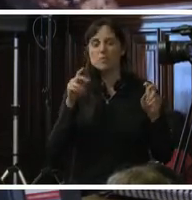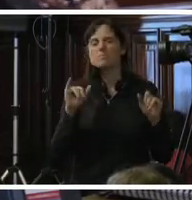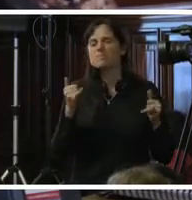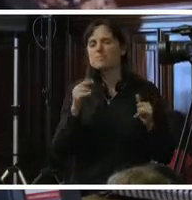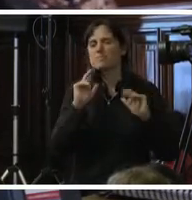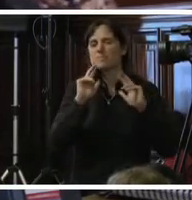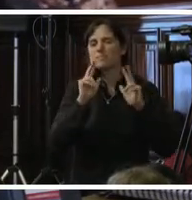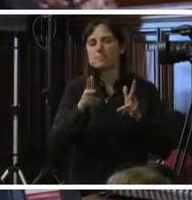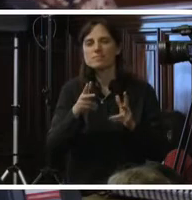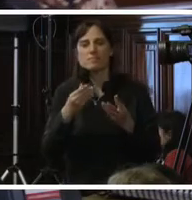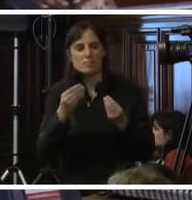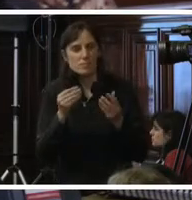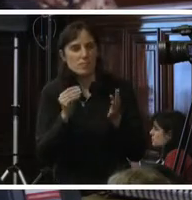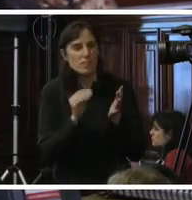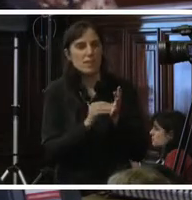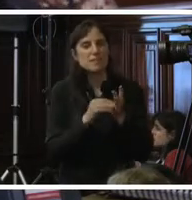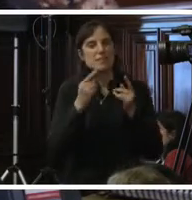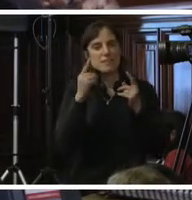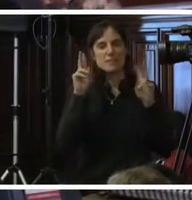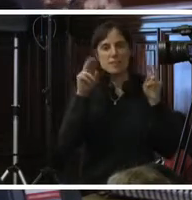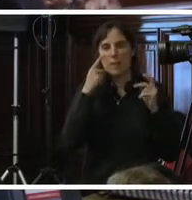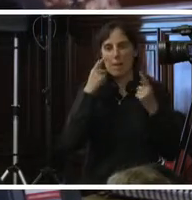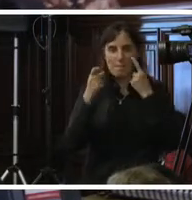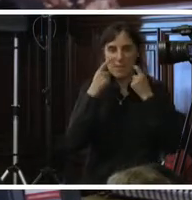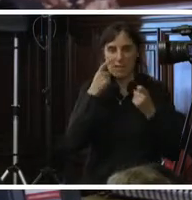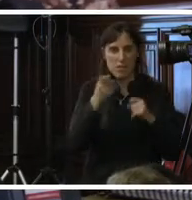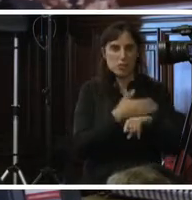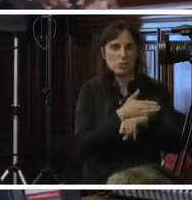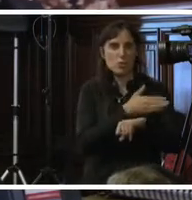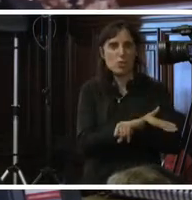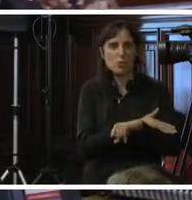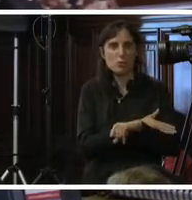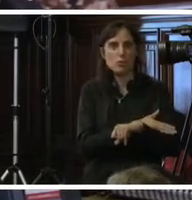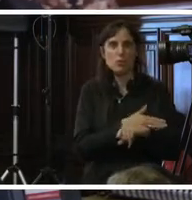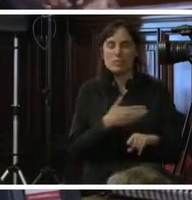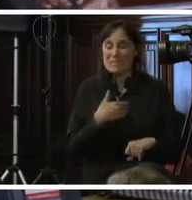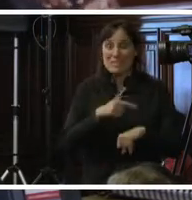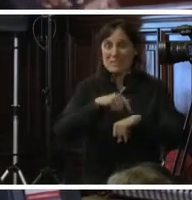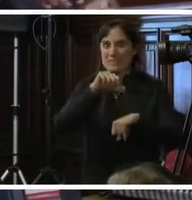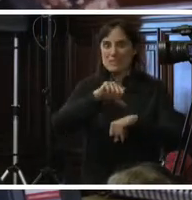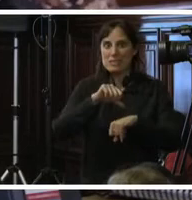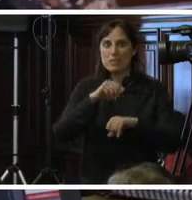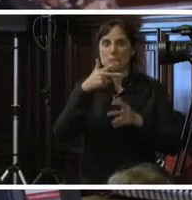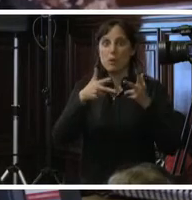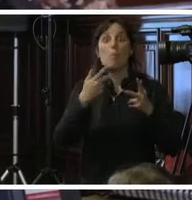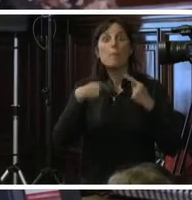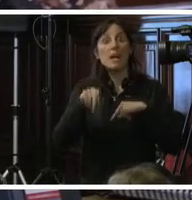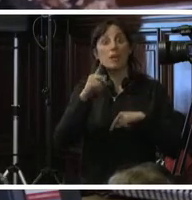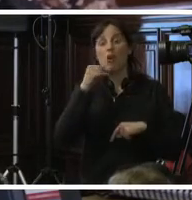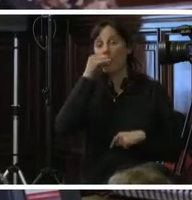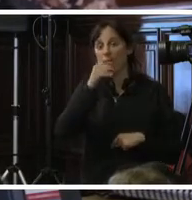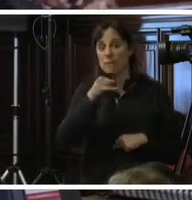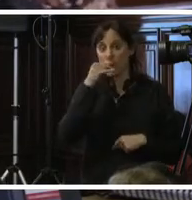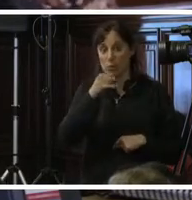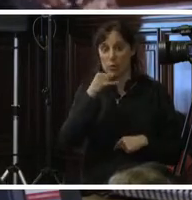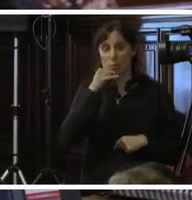varias veces el tema de prevención que no hemos abordado acá en esta presentación por el tiempo, pero en el informe, en vez de